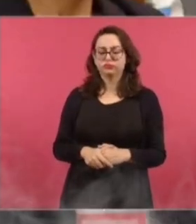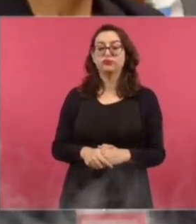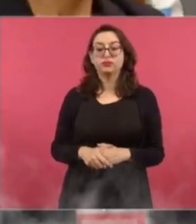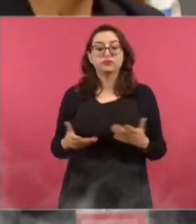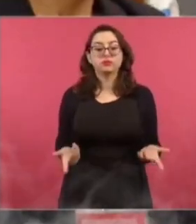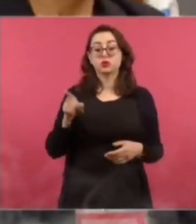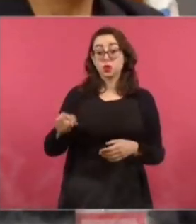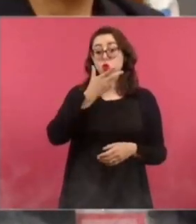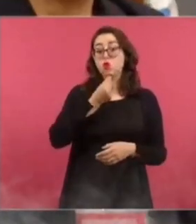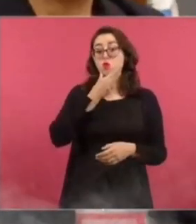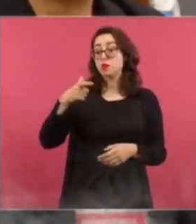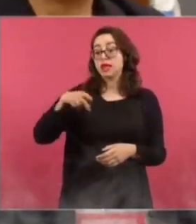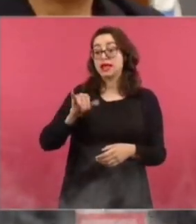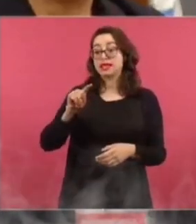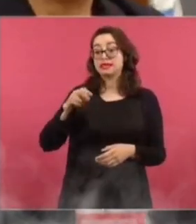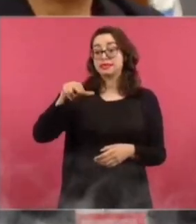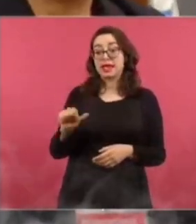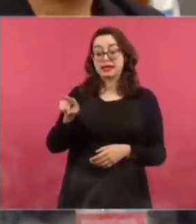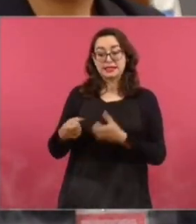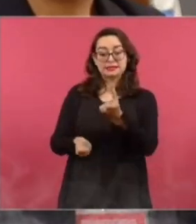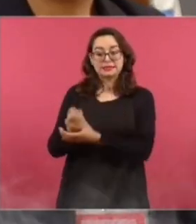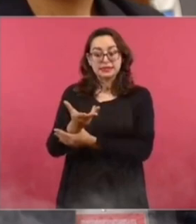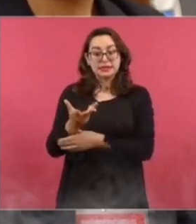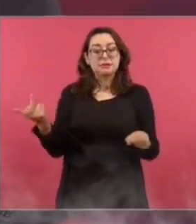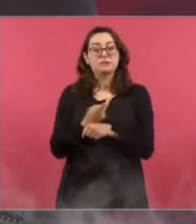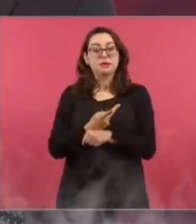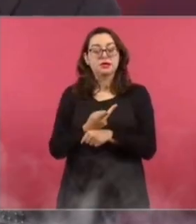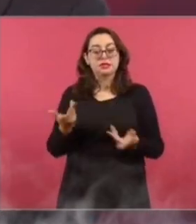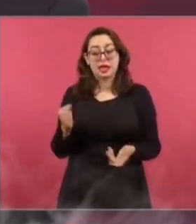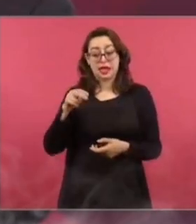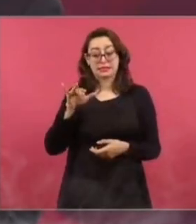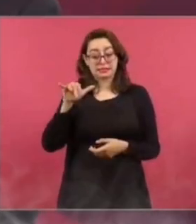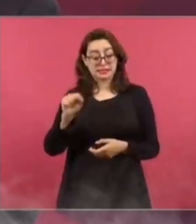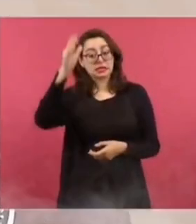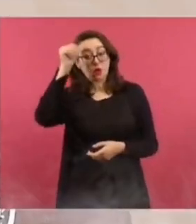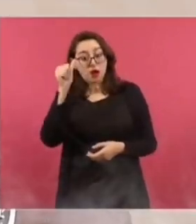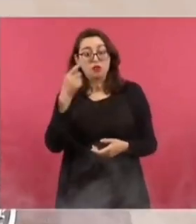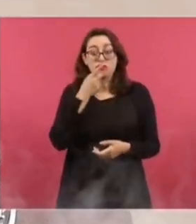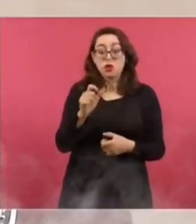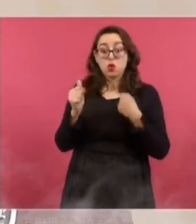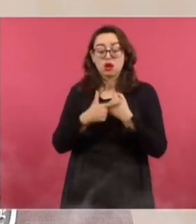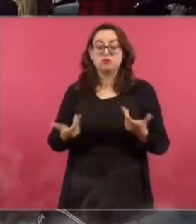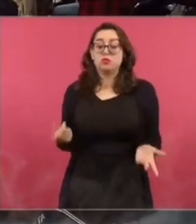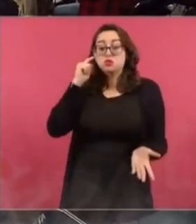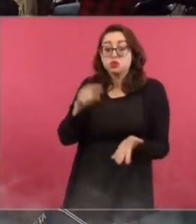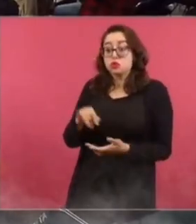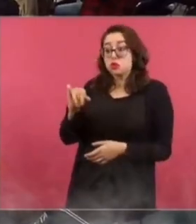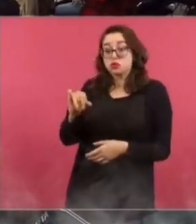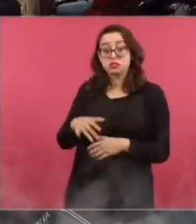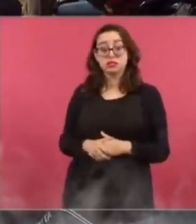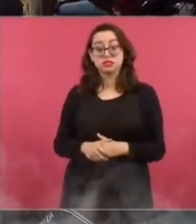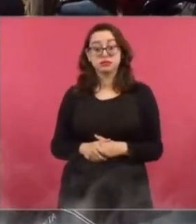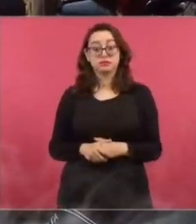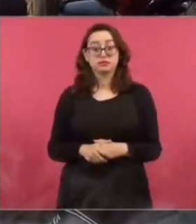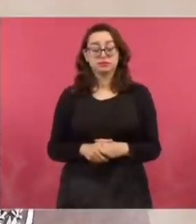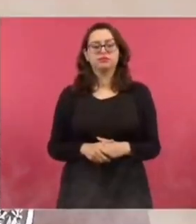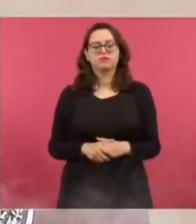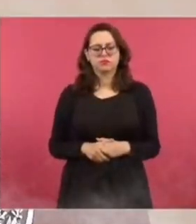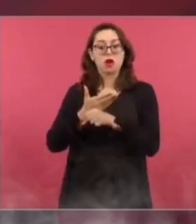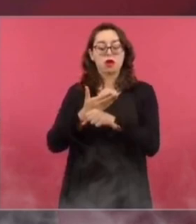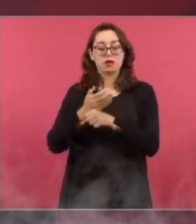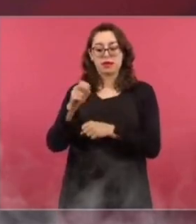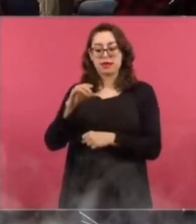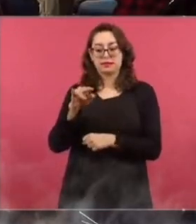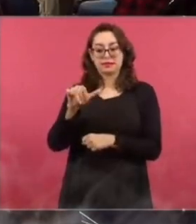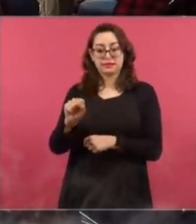salida de Quintana, ¿Alejandro Encinas estuvo de acuerdo? ¿Le dijo algo al respecto? Pues yo creo que sí, estuvo de acuerdo. ¿Ya habló de su salida con él? ¿De la salida de Carla Quintana? Sí.